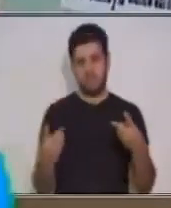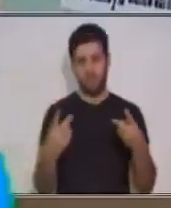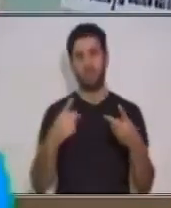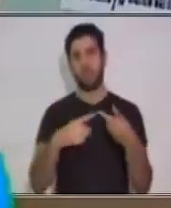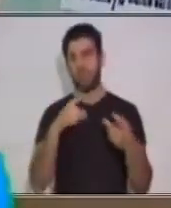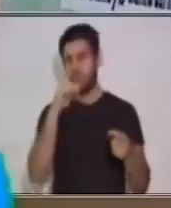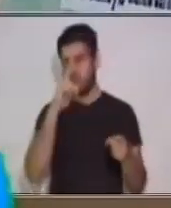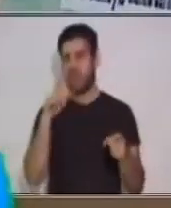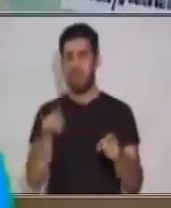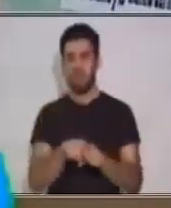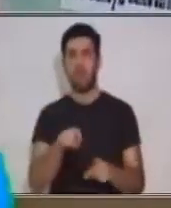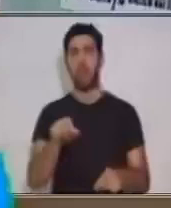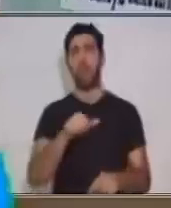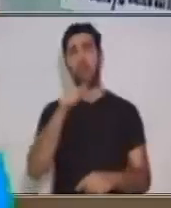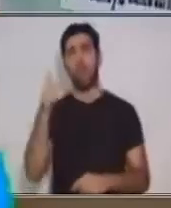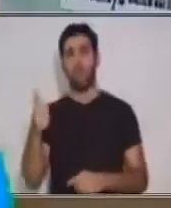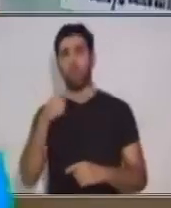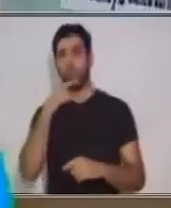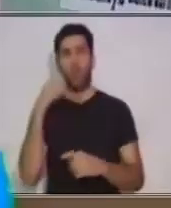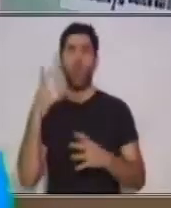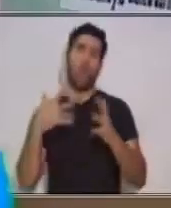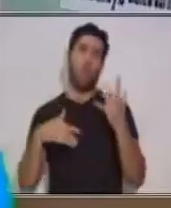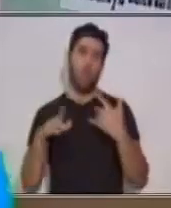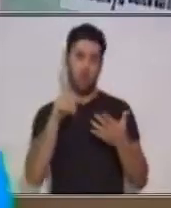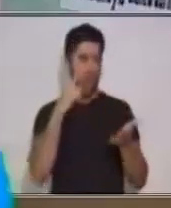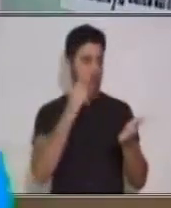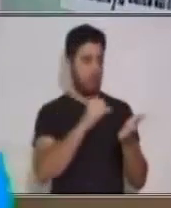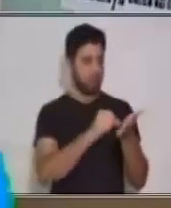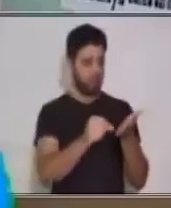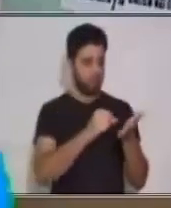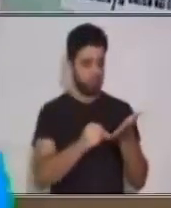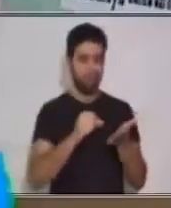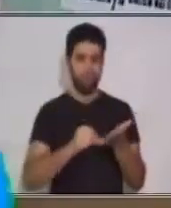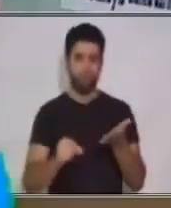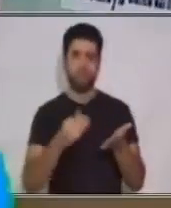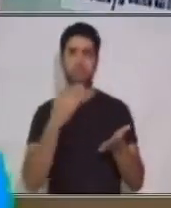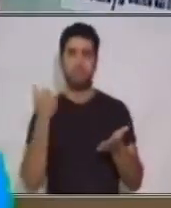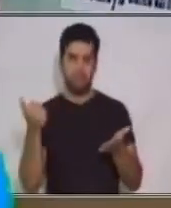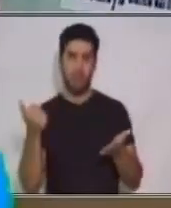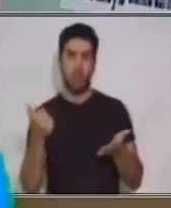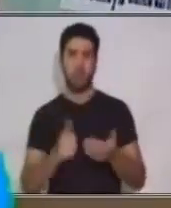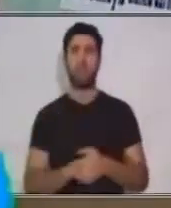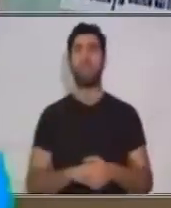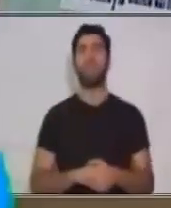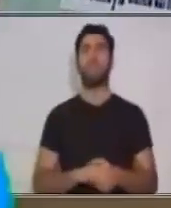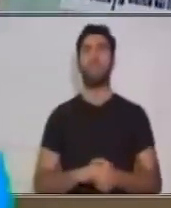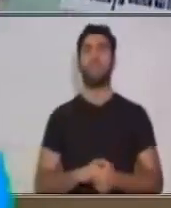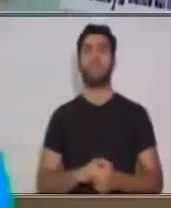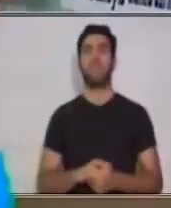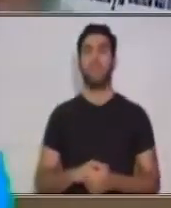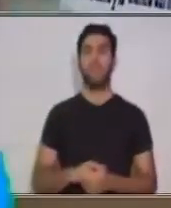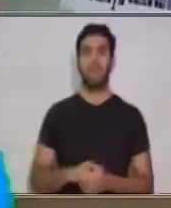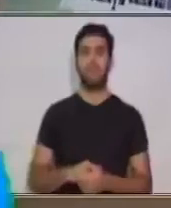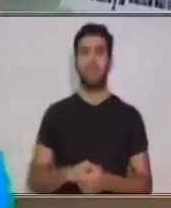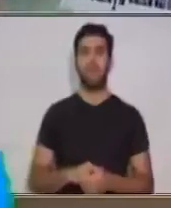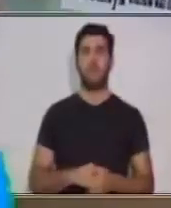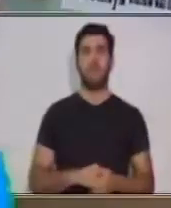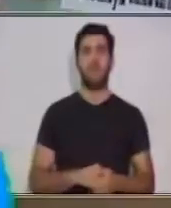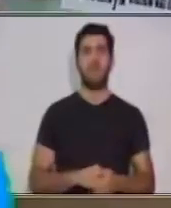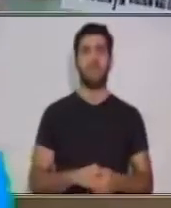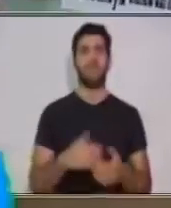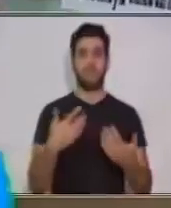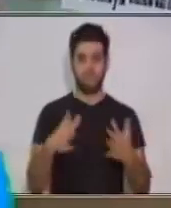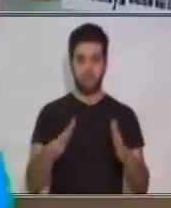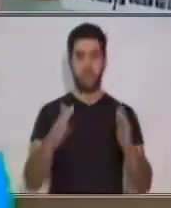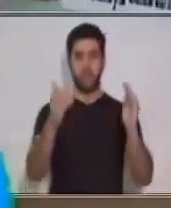color, que son ideas que también tocan temas de interés, pero no es la más importante dentro del párrafo. En